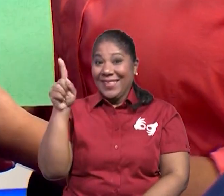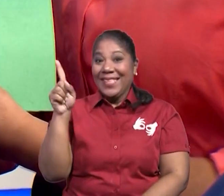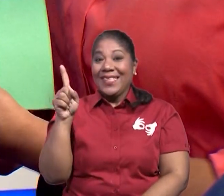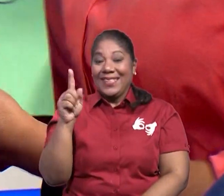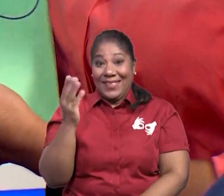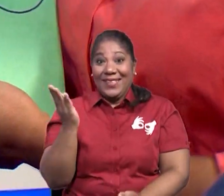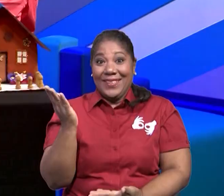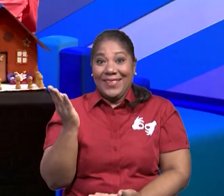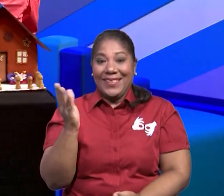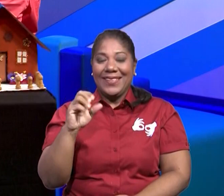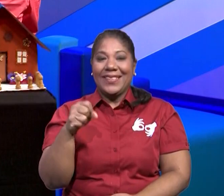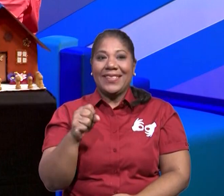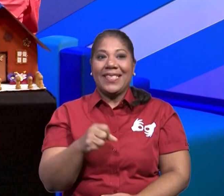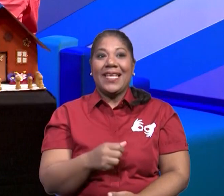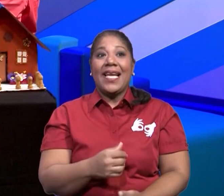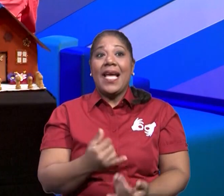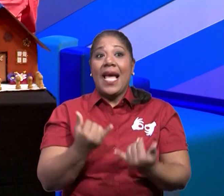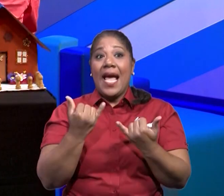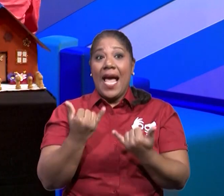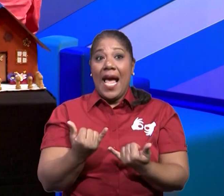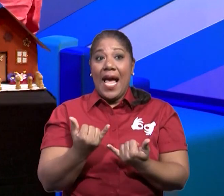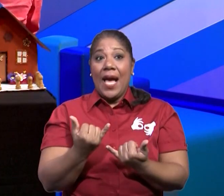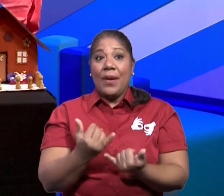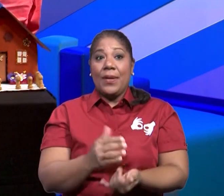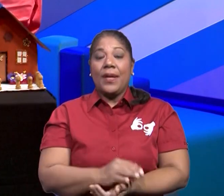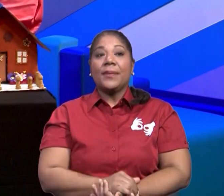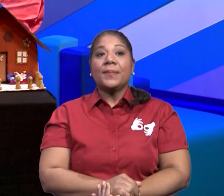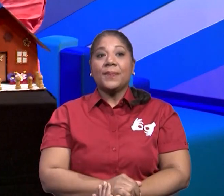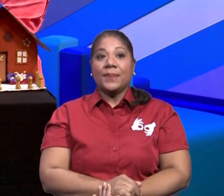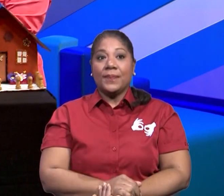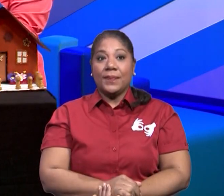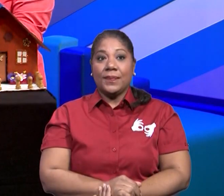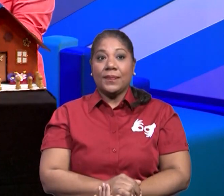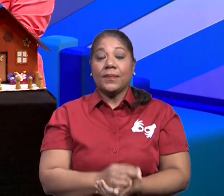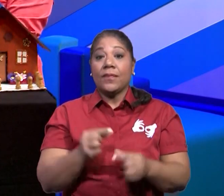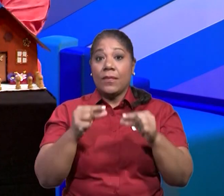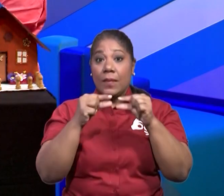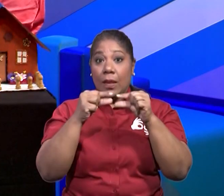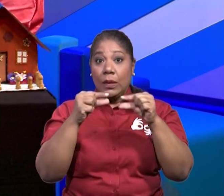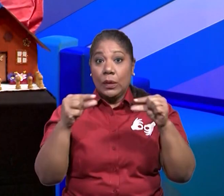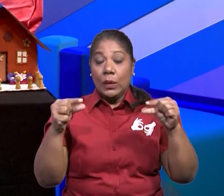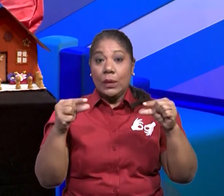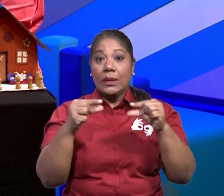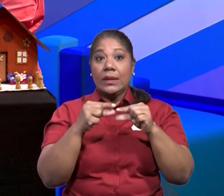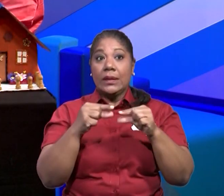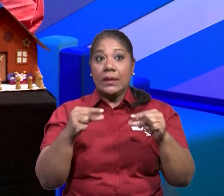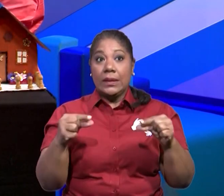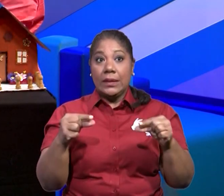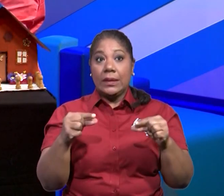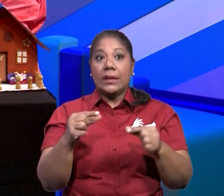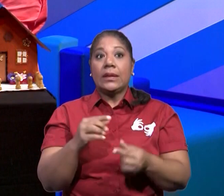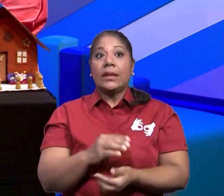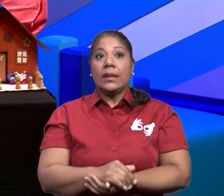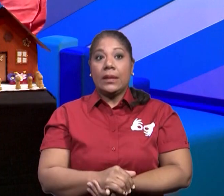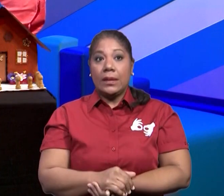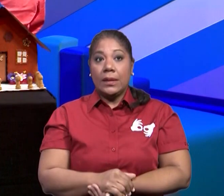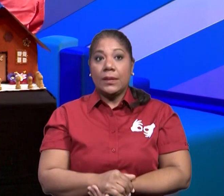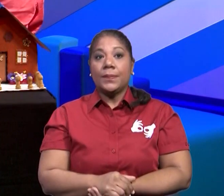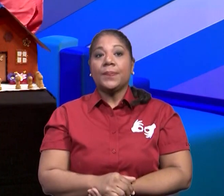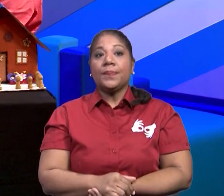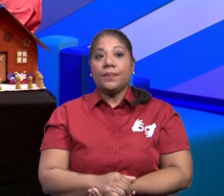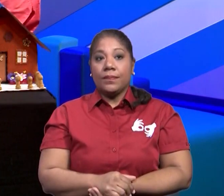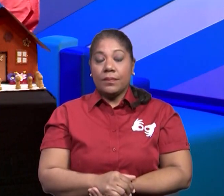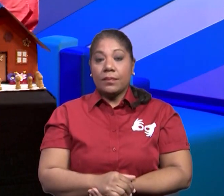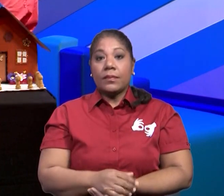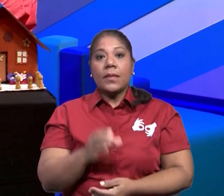Ahora, con estos que están aquí con los cintillos y estas hojitas, vamos a ver.